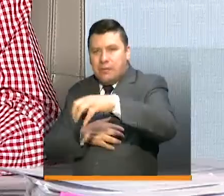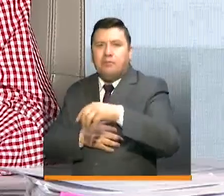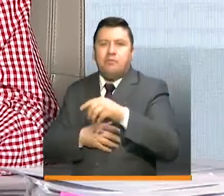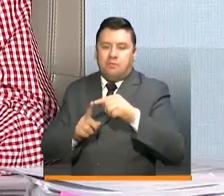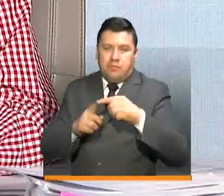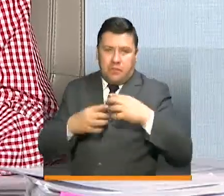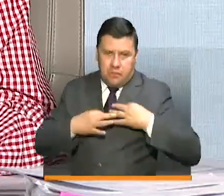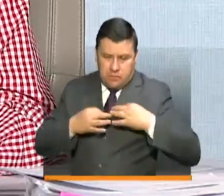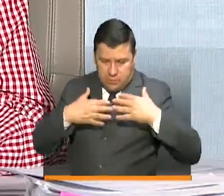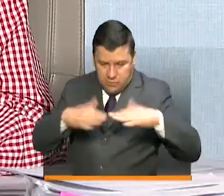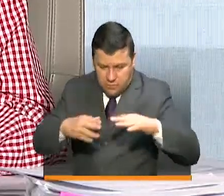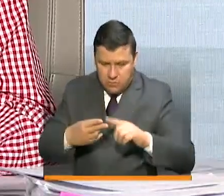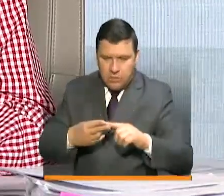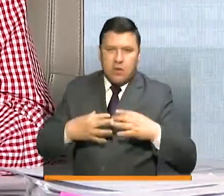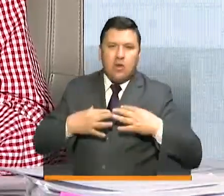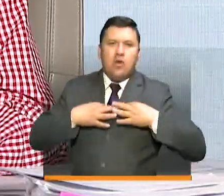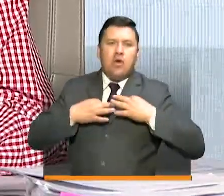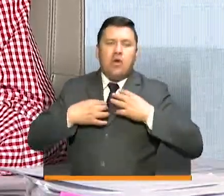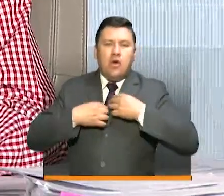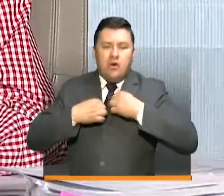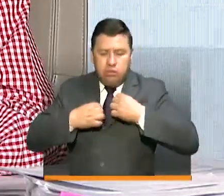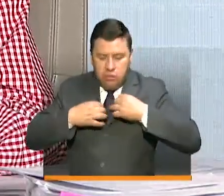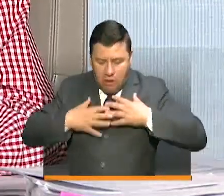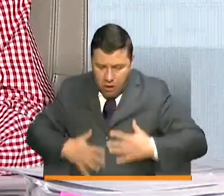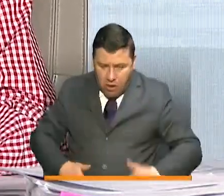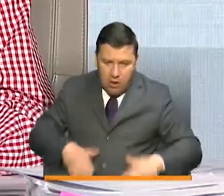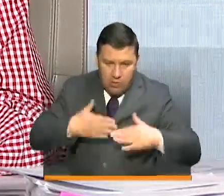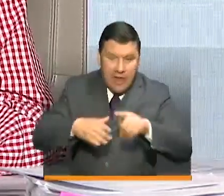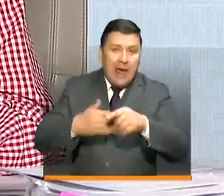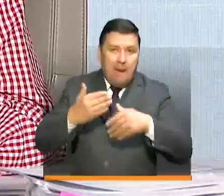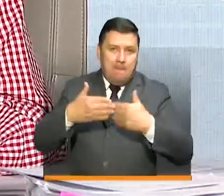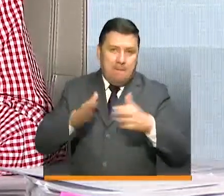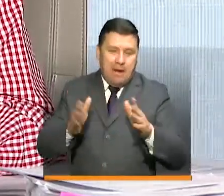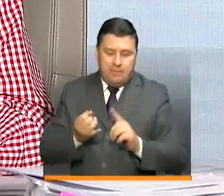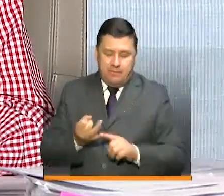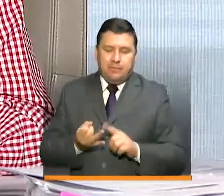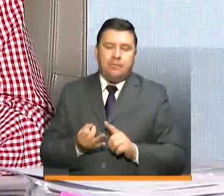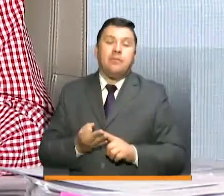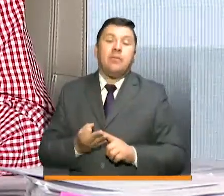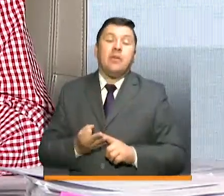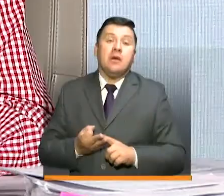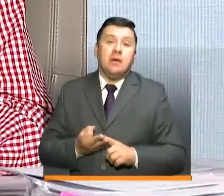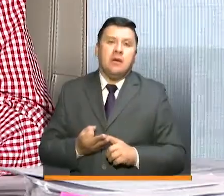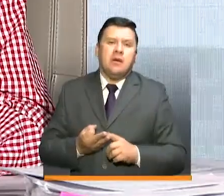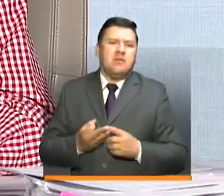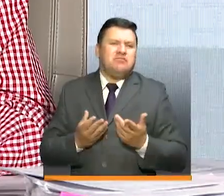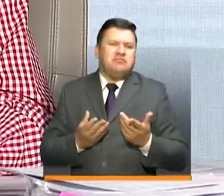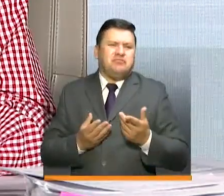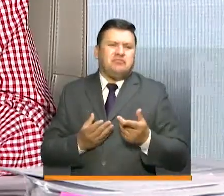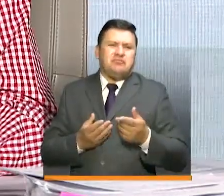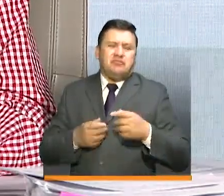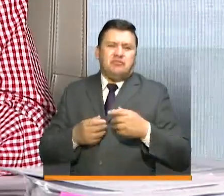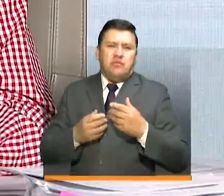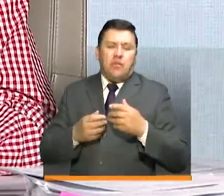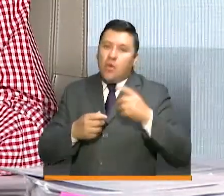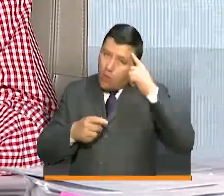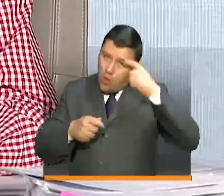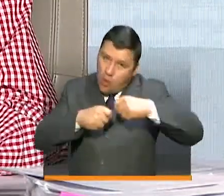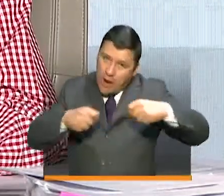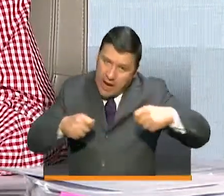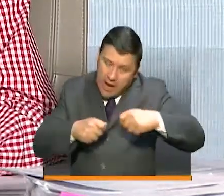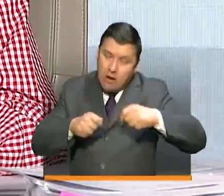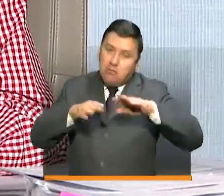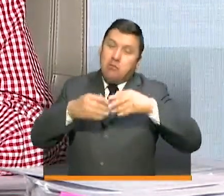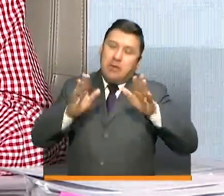textiles, la confección de prendas de vestir, la producción de artículos hechos en cuero,